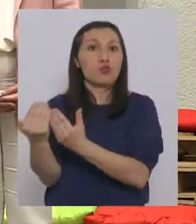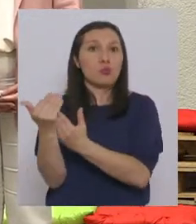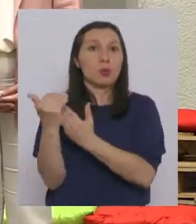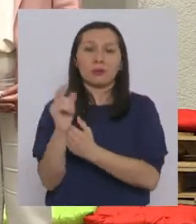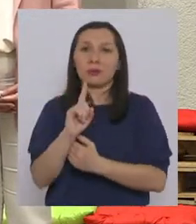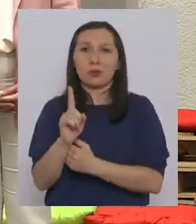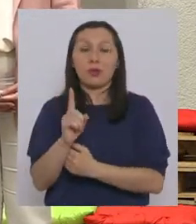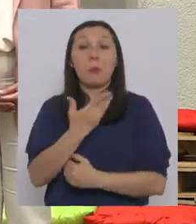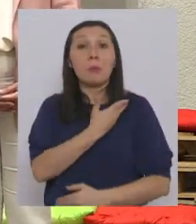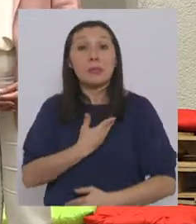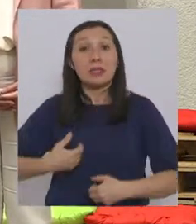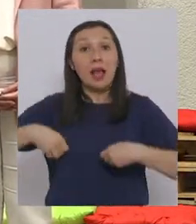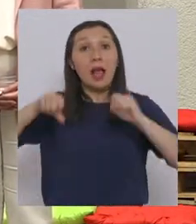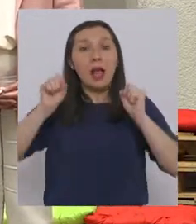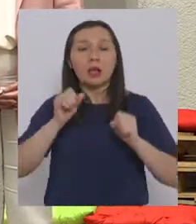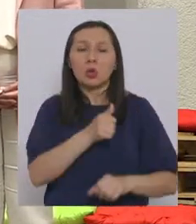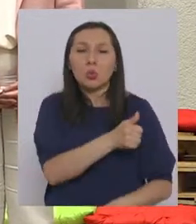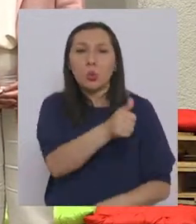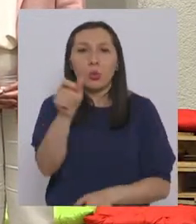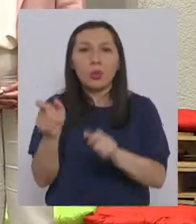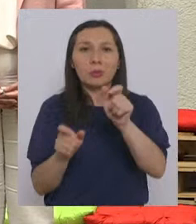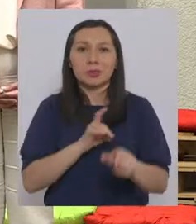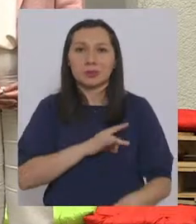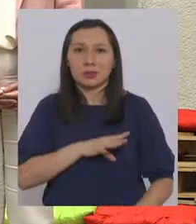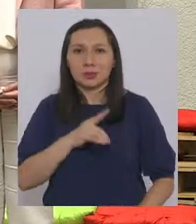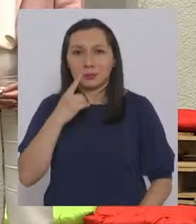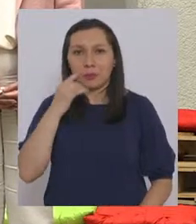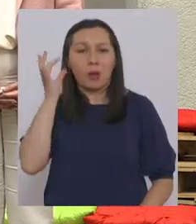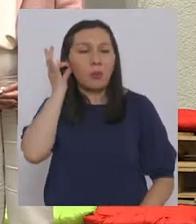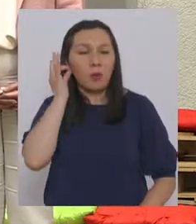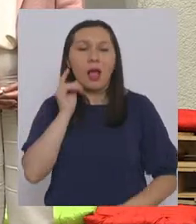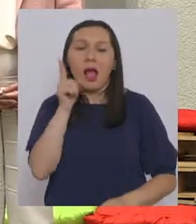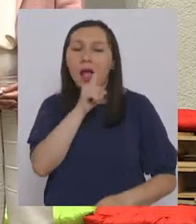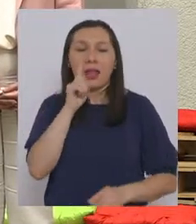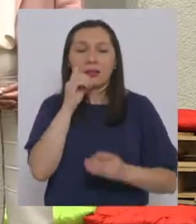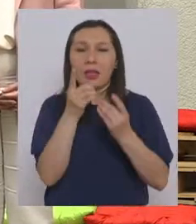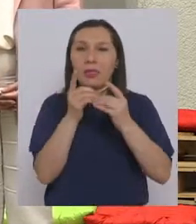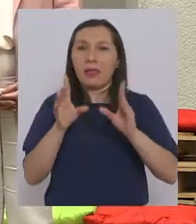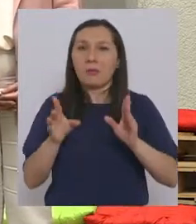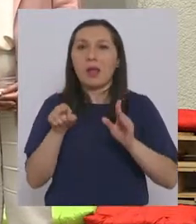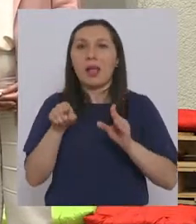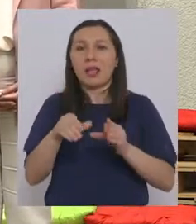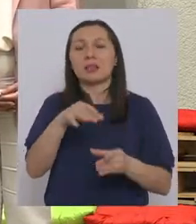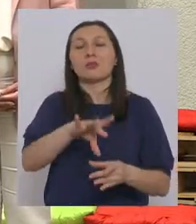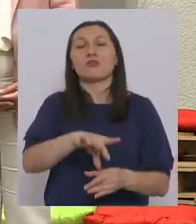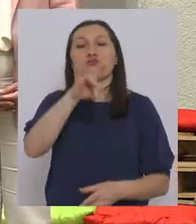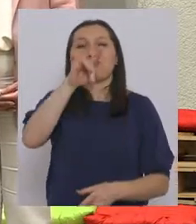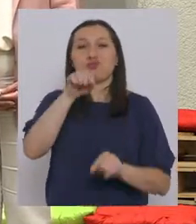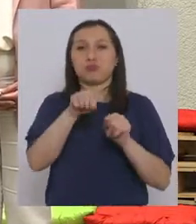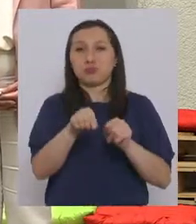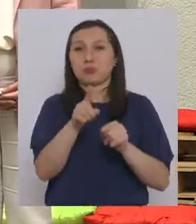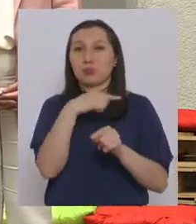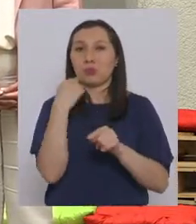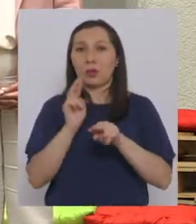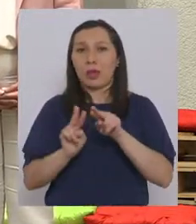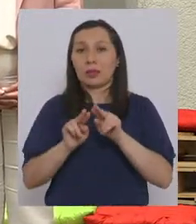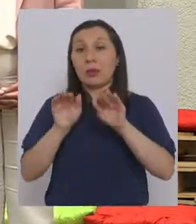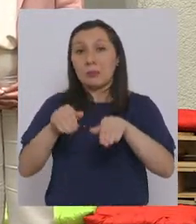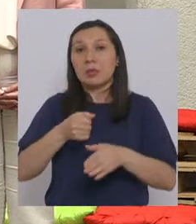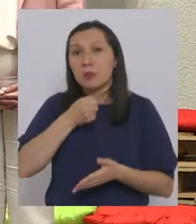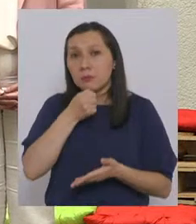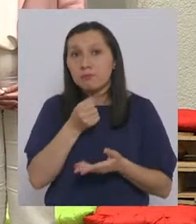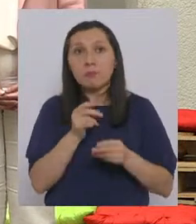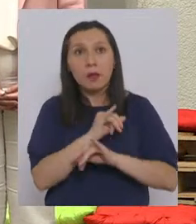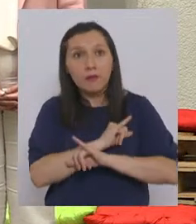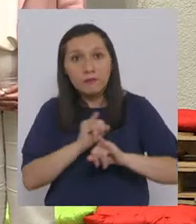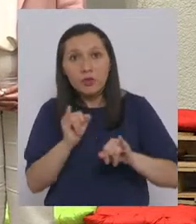sino que lo va a hacer para absolutamente todos los chilenos y chilenas de eso se trata la democracia de eso se tratan las elecciones y por ello es que estamos haciendo además esta misma pauta para